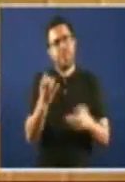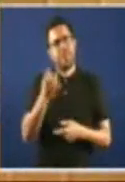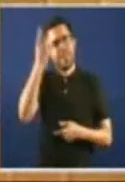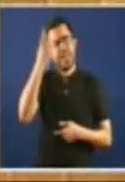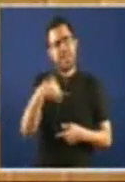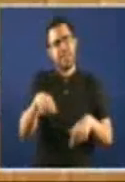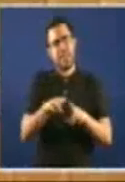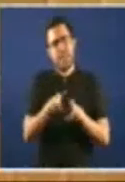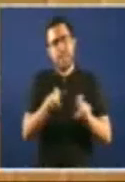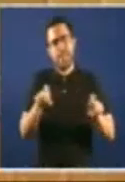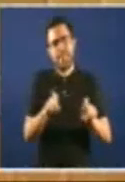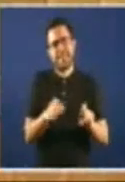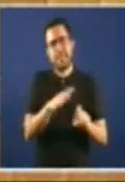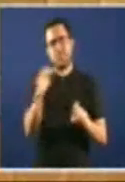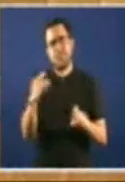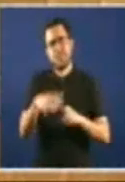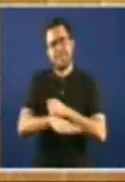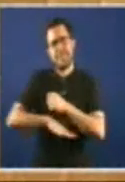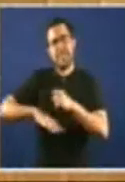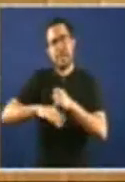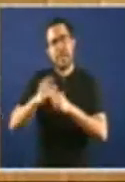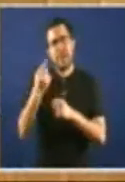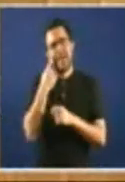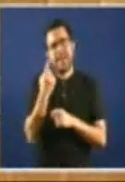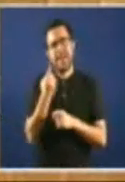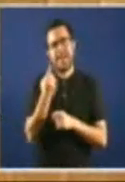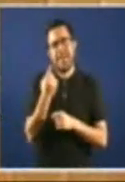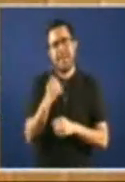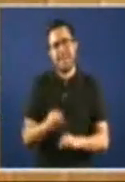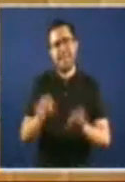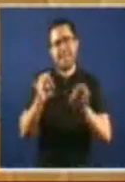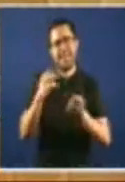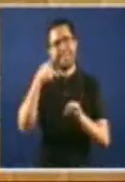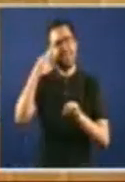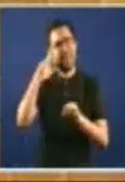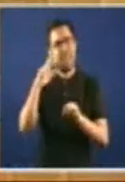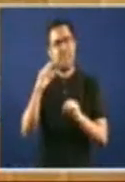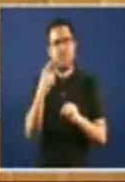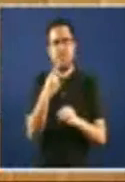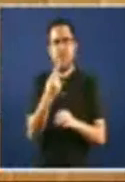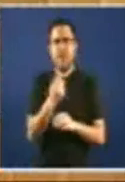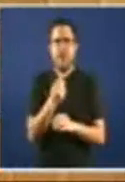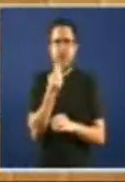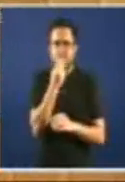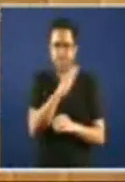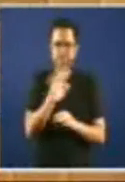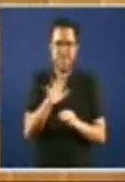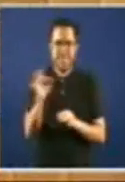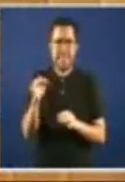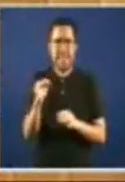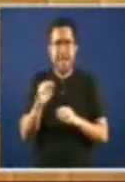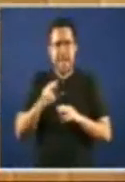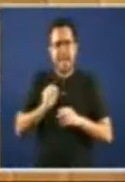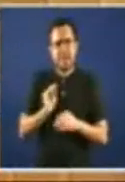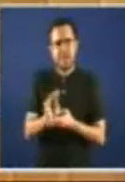competitiva Baseada na excelencia E no investimento En I Mais D Mais I Por que? Se